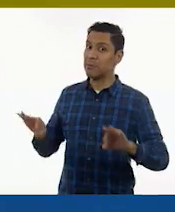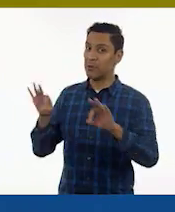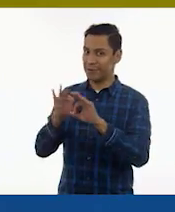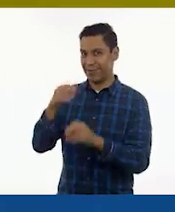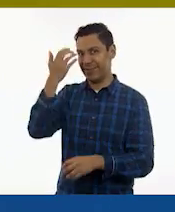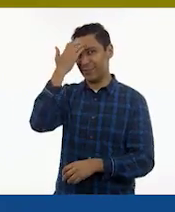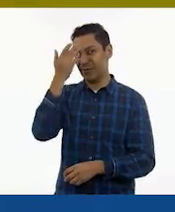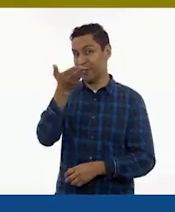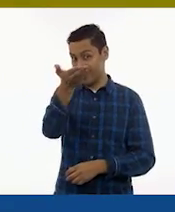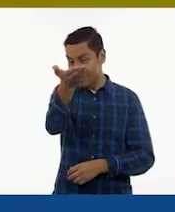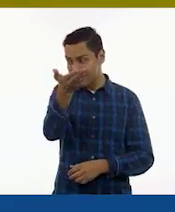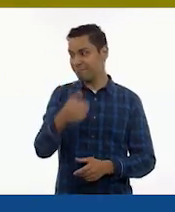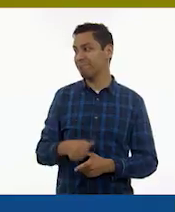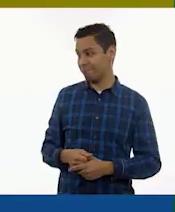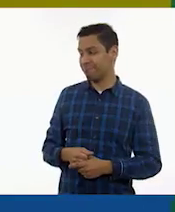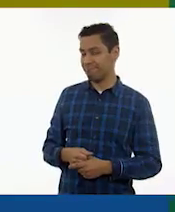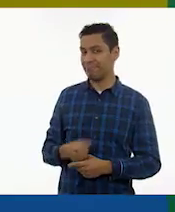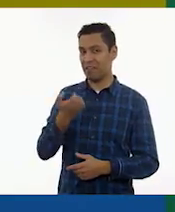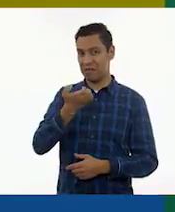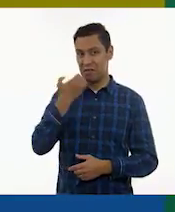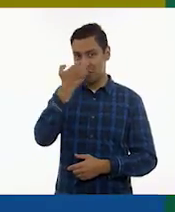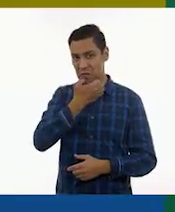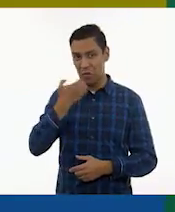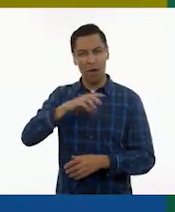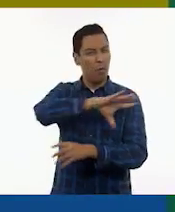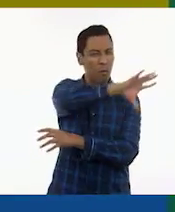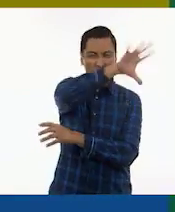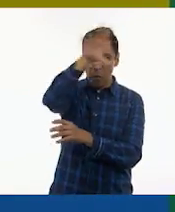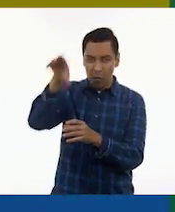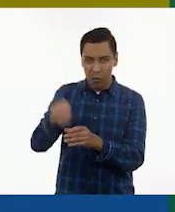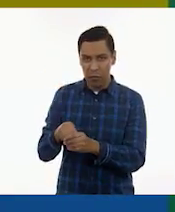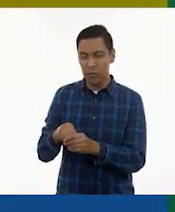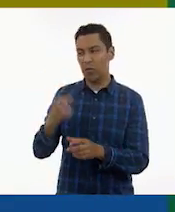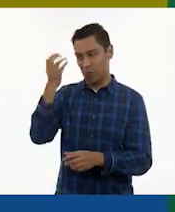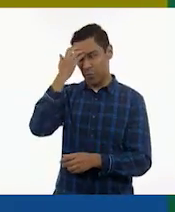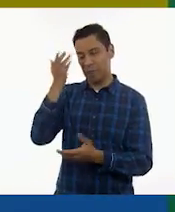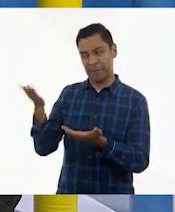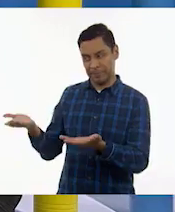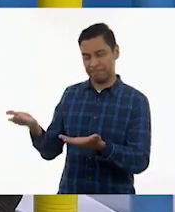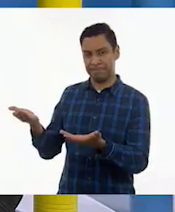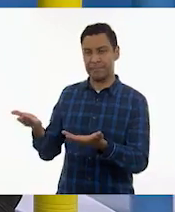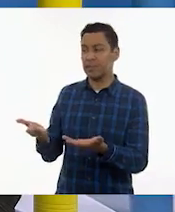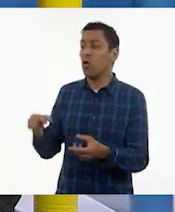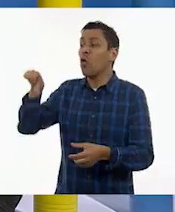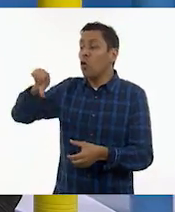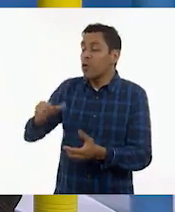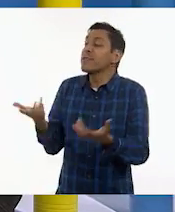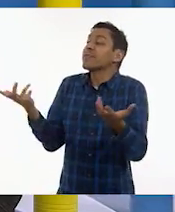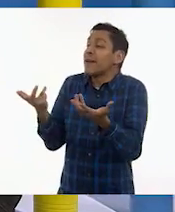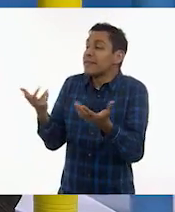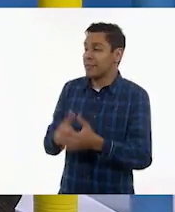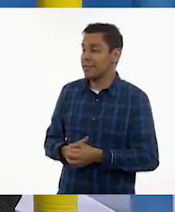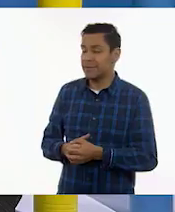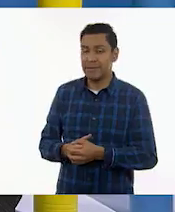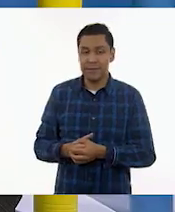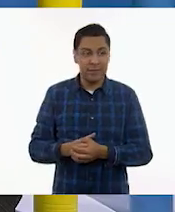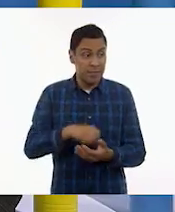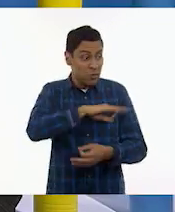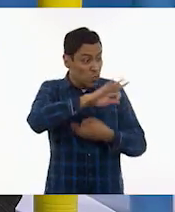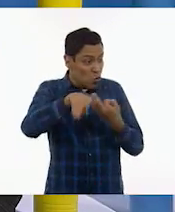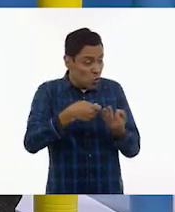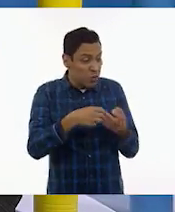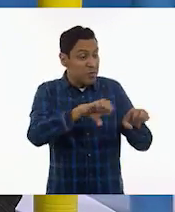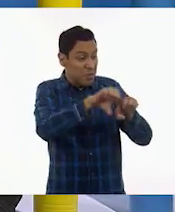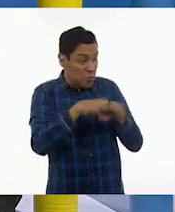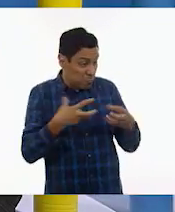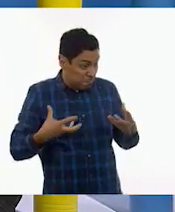los niños, nuestras niñas, nuestra comunidad escolar en general. ¿Y qué vamos a hacer hoy? Porque queremos hacer trabajo colaborativo, ¿verdad? Totalmente. Pues,